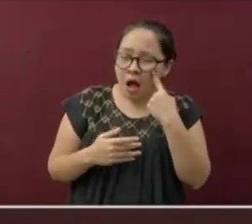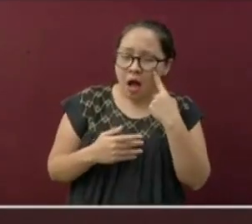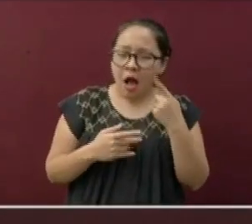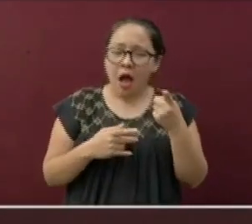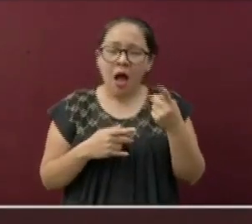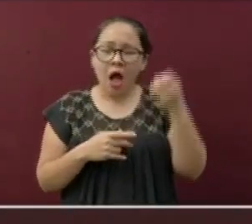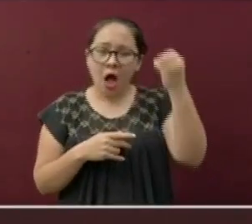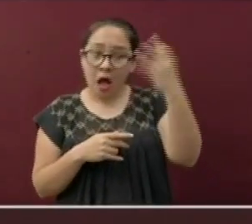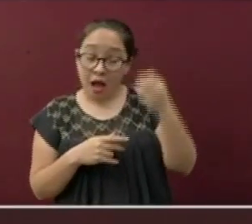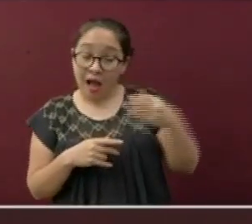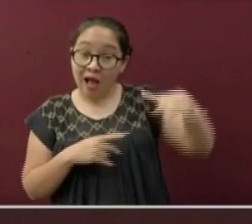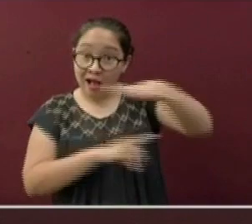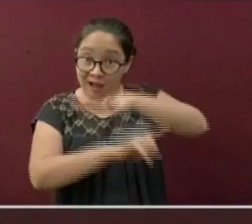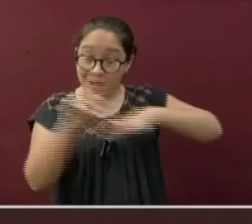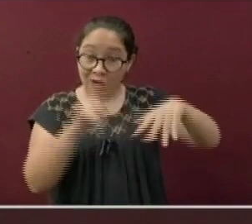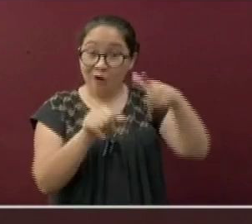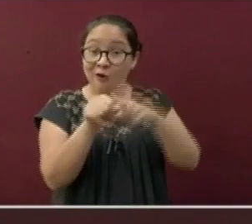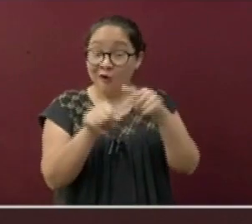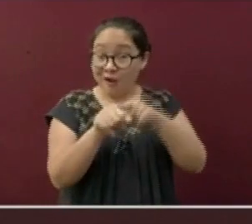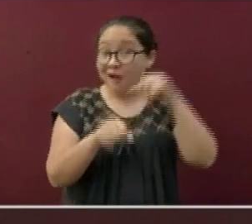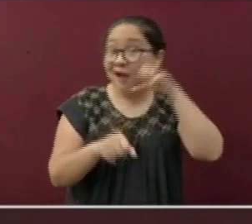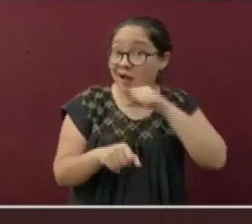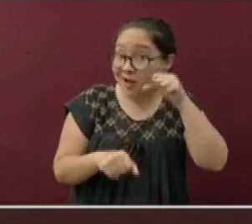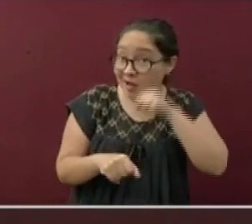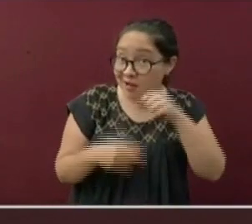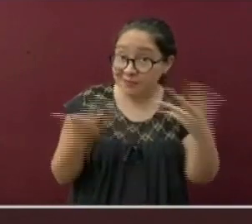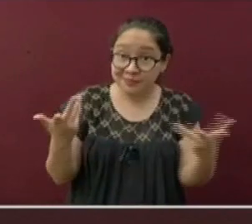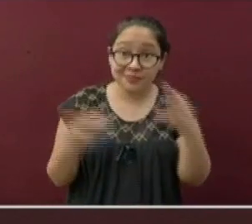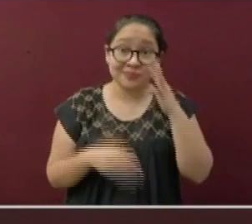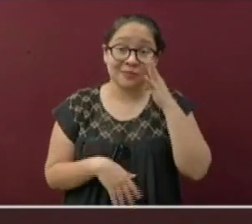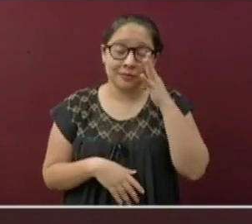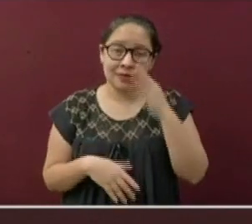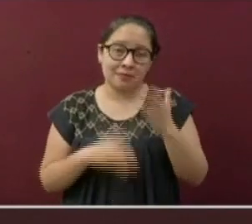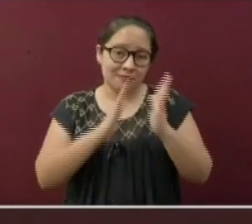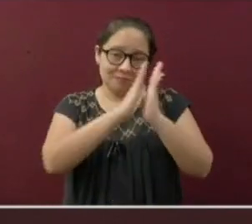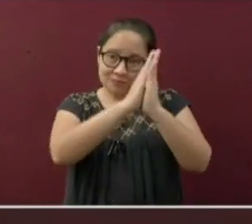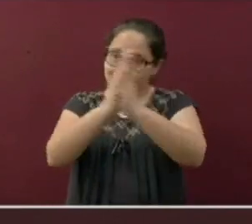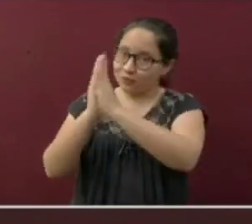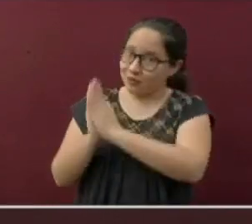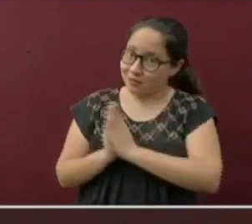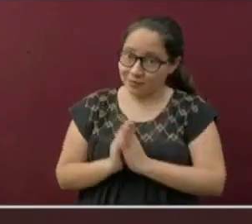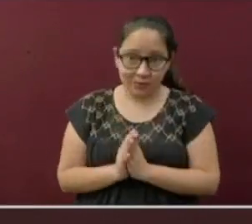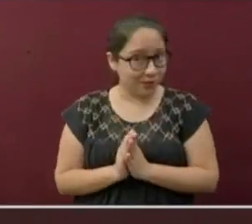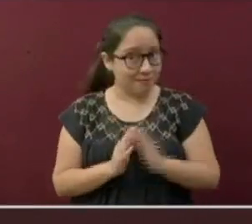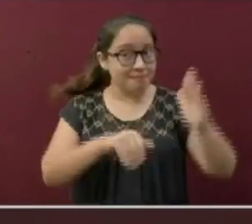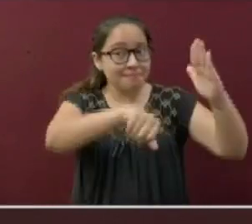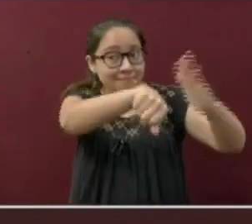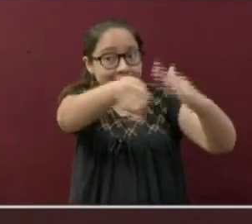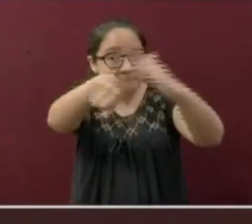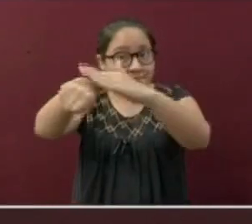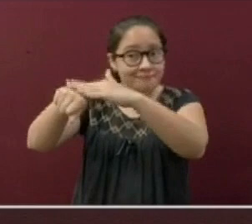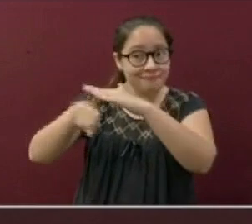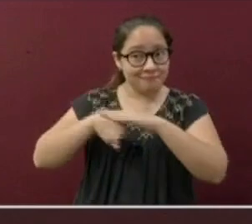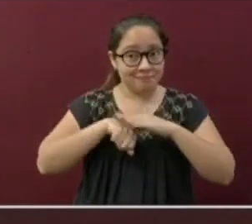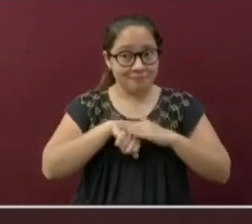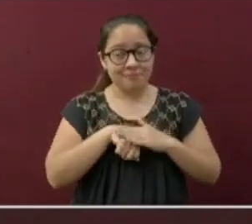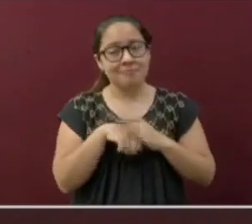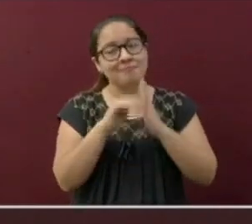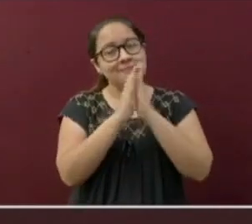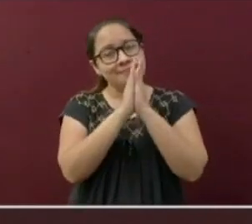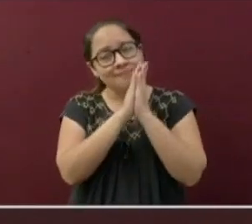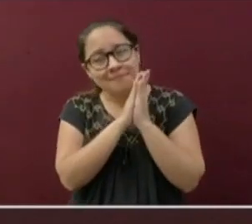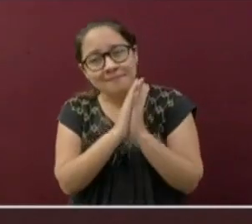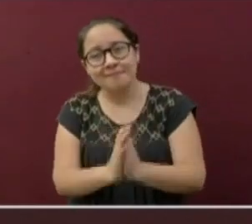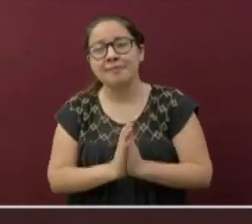en color naranja en esa región. Por lo que, una vez más, se les exhorta, se les